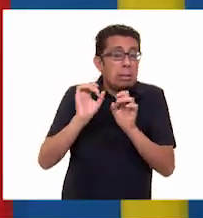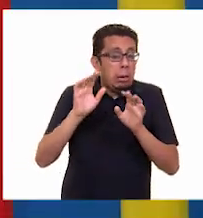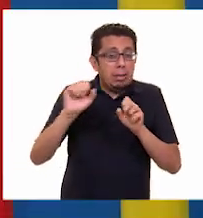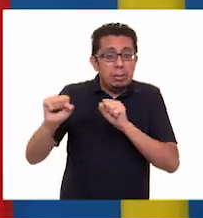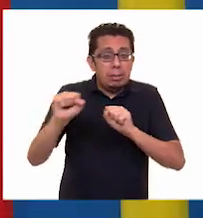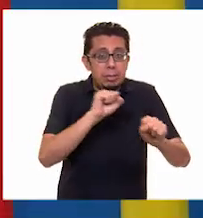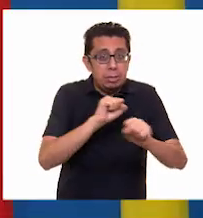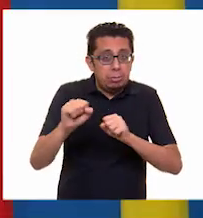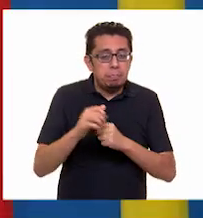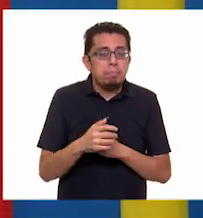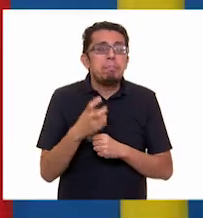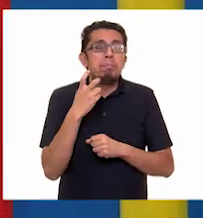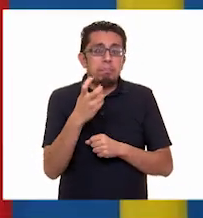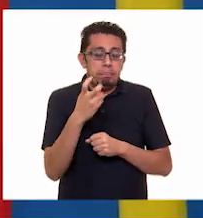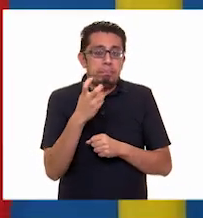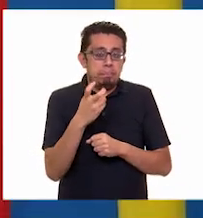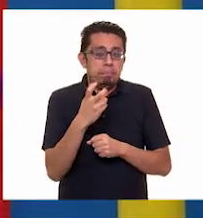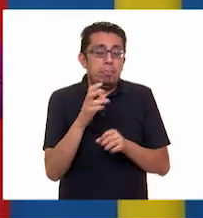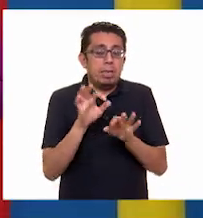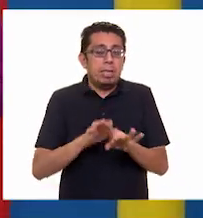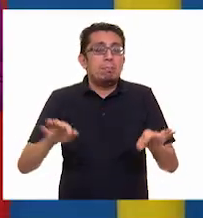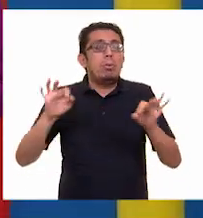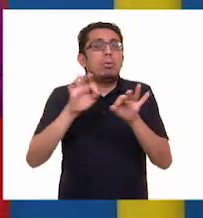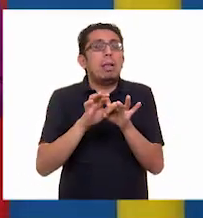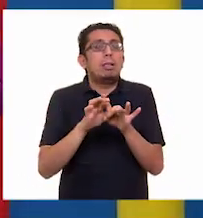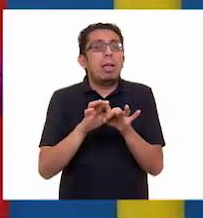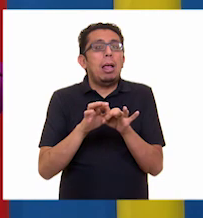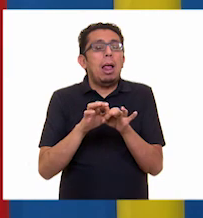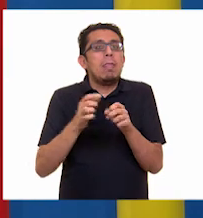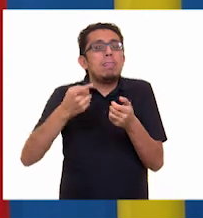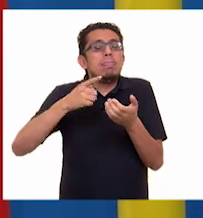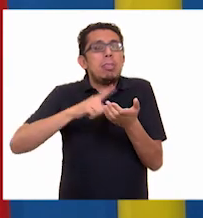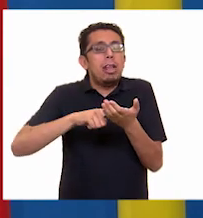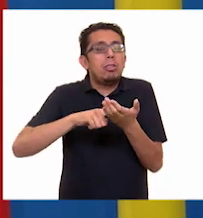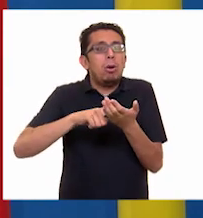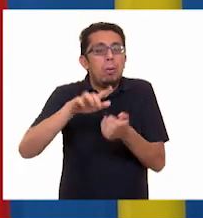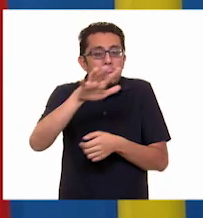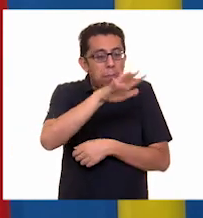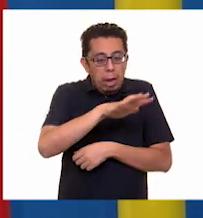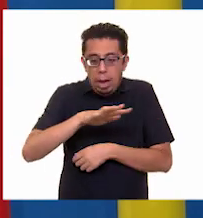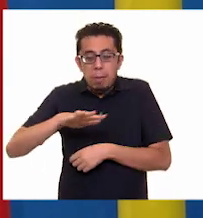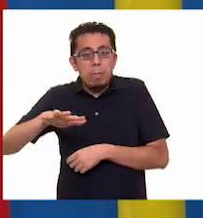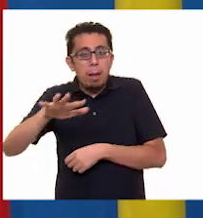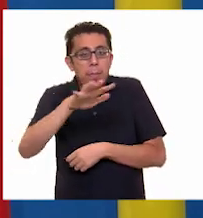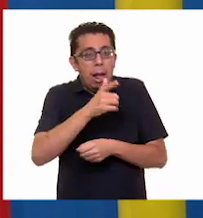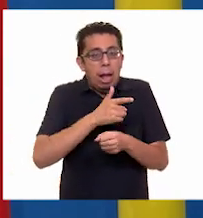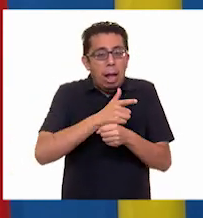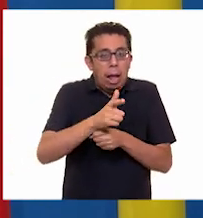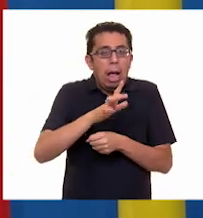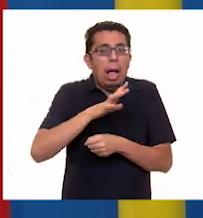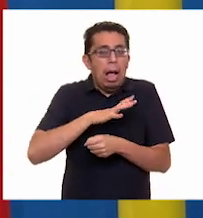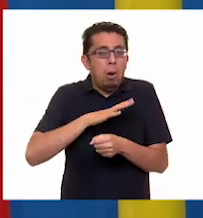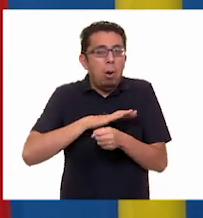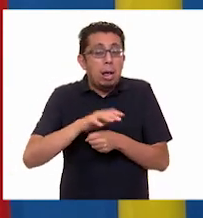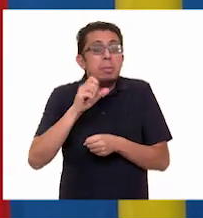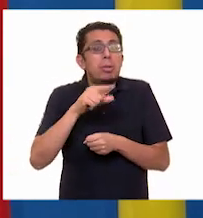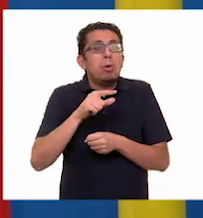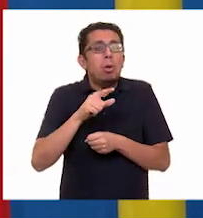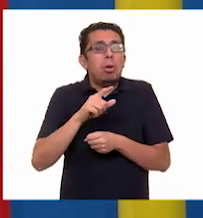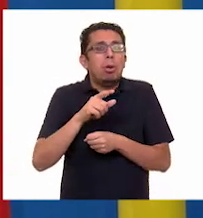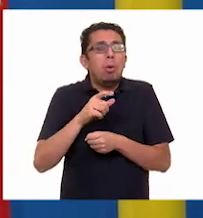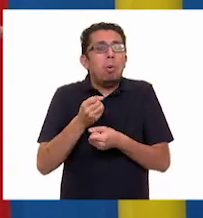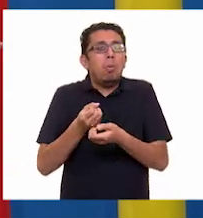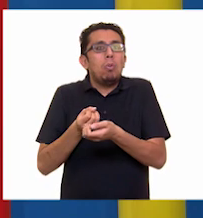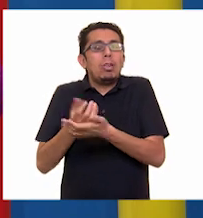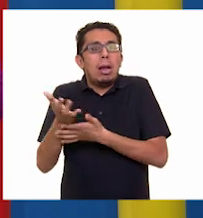eso es importante, que identifiquemos bien los espacios y lugares con los que contamos, así como las salidas de emergencia.